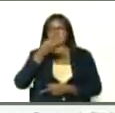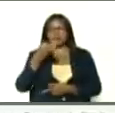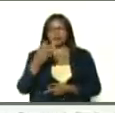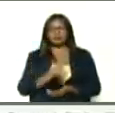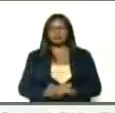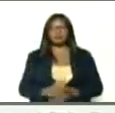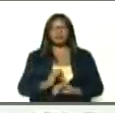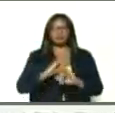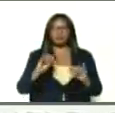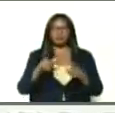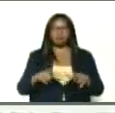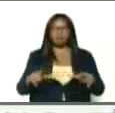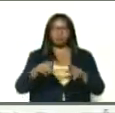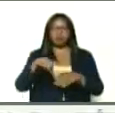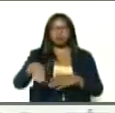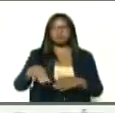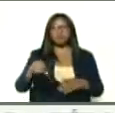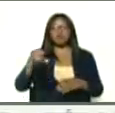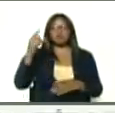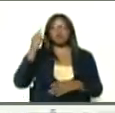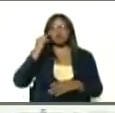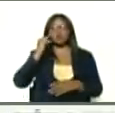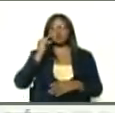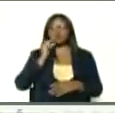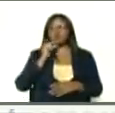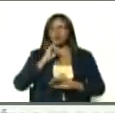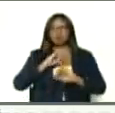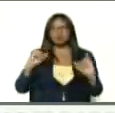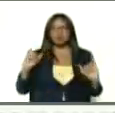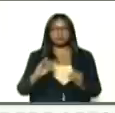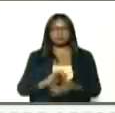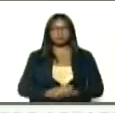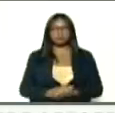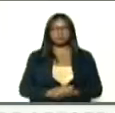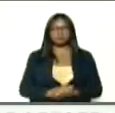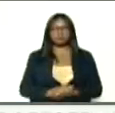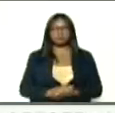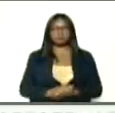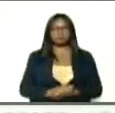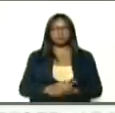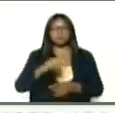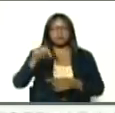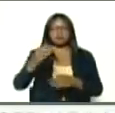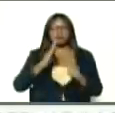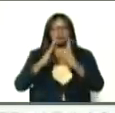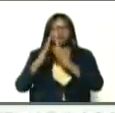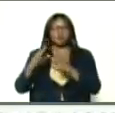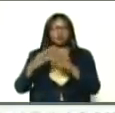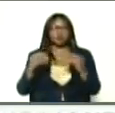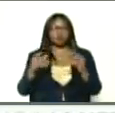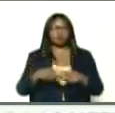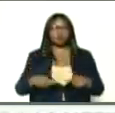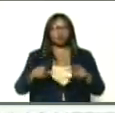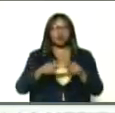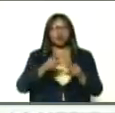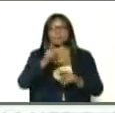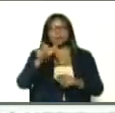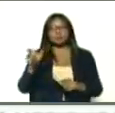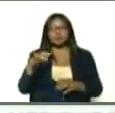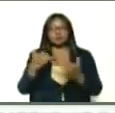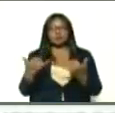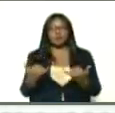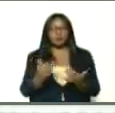a el estado Sucre, ya está en Cumaná el Carbativir, y que mañana lo distribuyen a todos los pacientes con